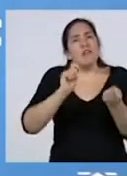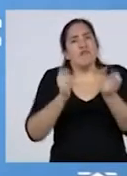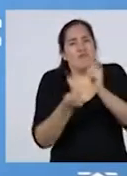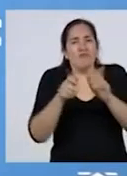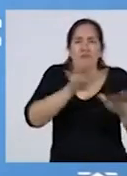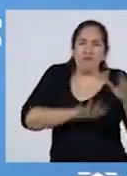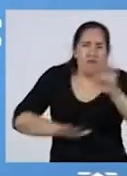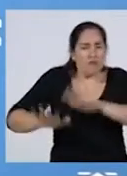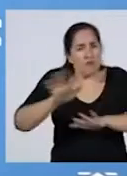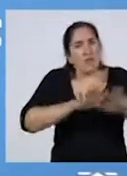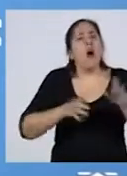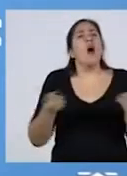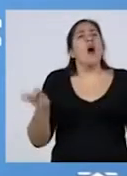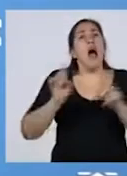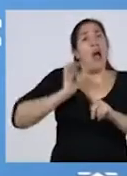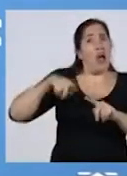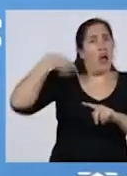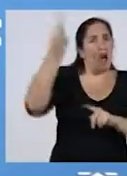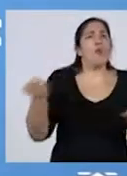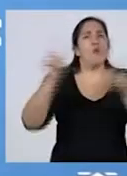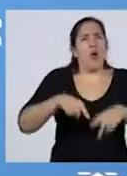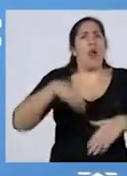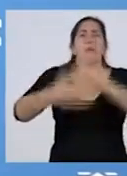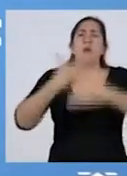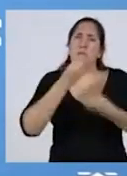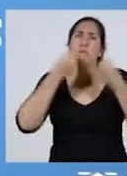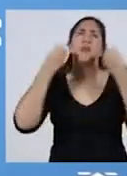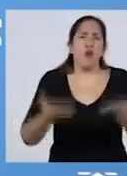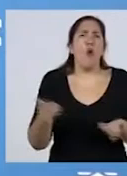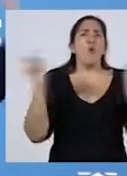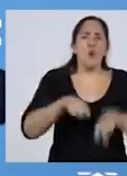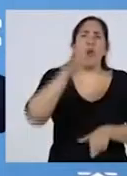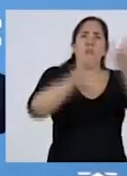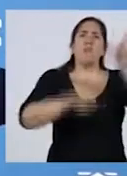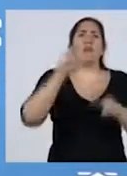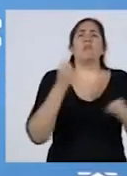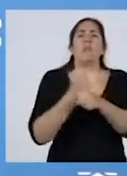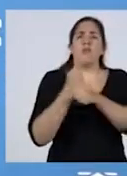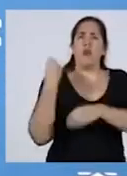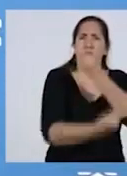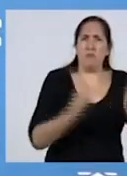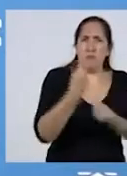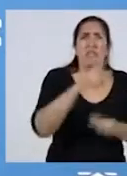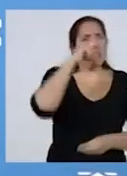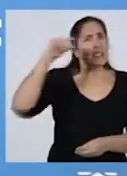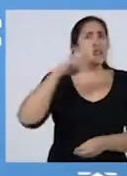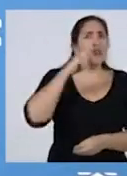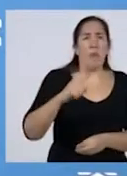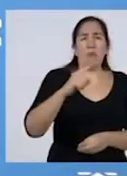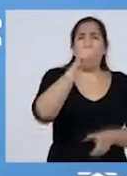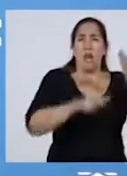retomar el crecimiento el año que viene y va a volver a generarse empleo. Así como generamos 700.000 puestos de trabajo en el